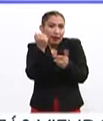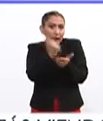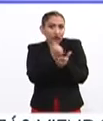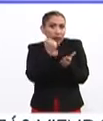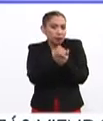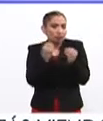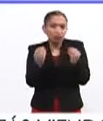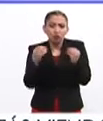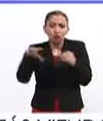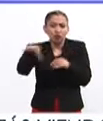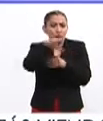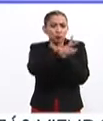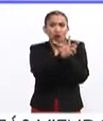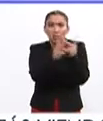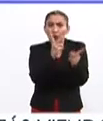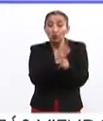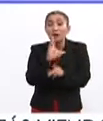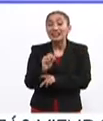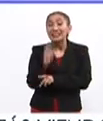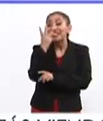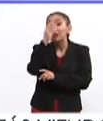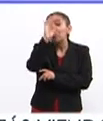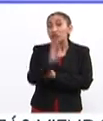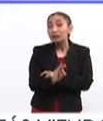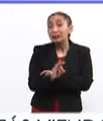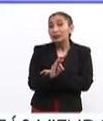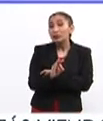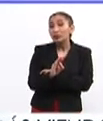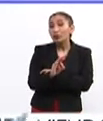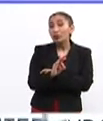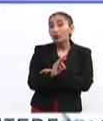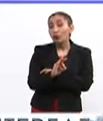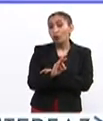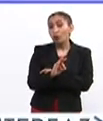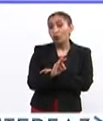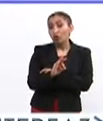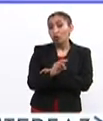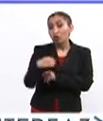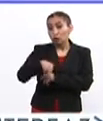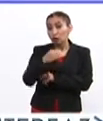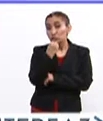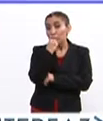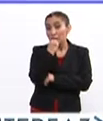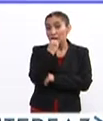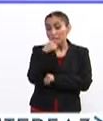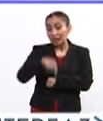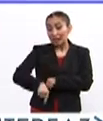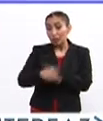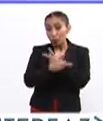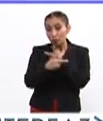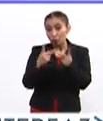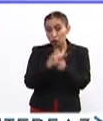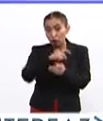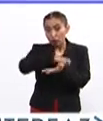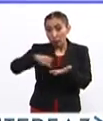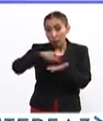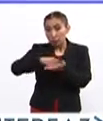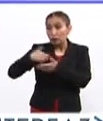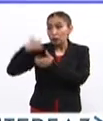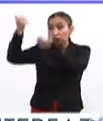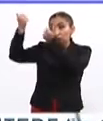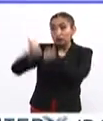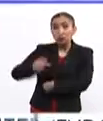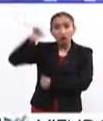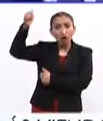muchos de los productos. El 83% de lo que consumimos de productos forestales son importados.